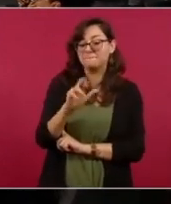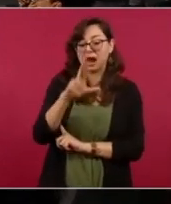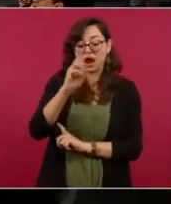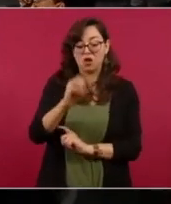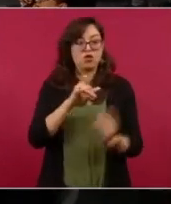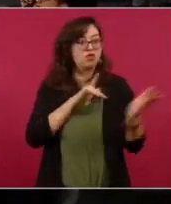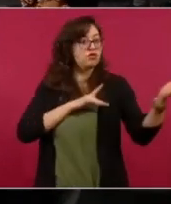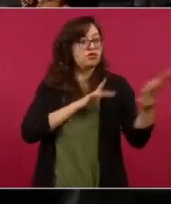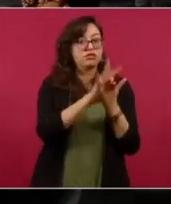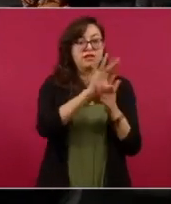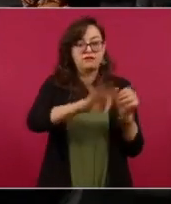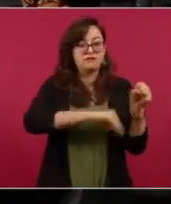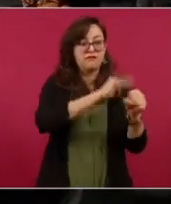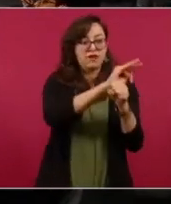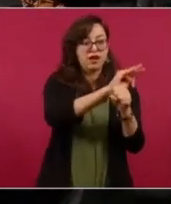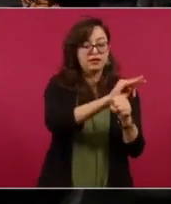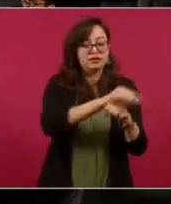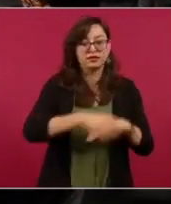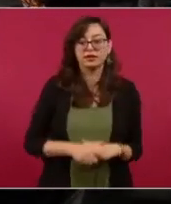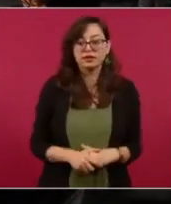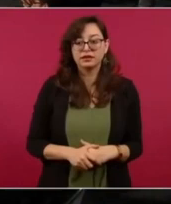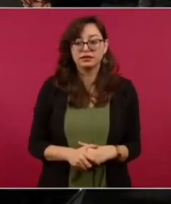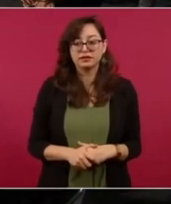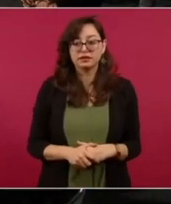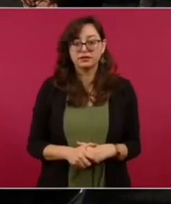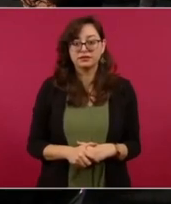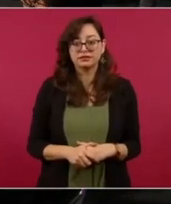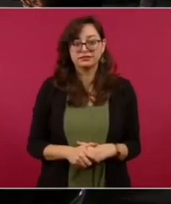eso es explicable porque ella